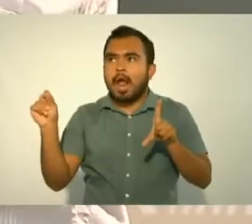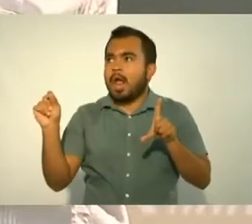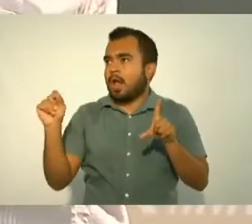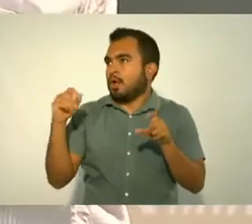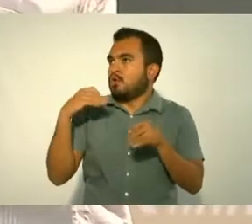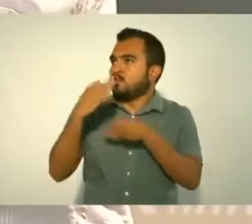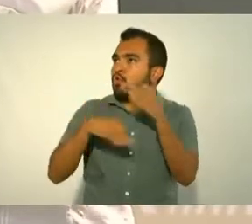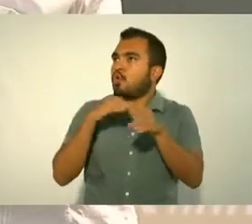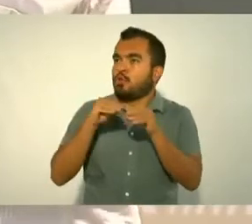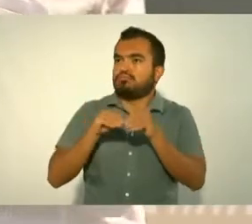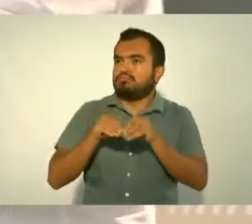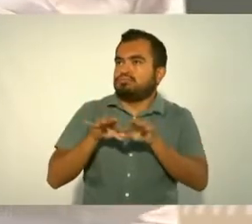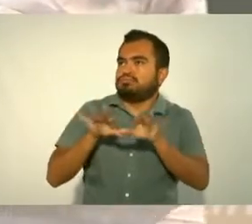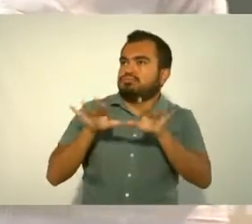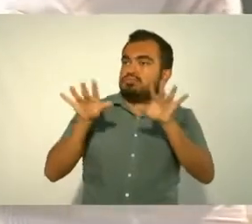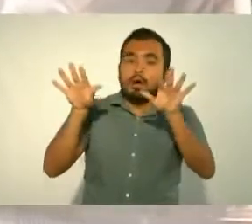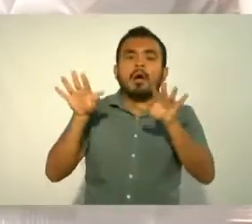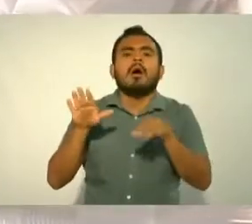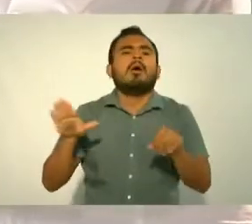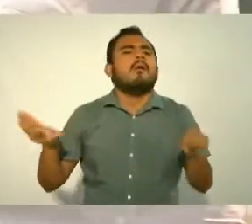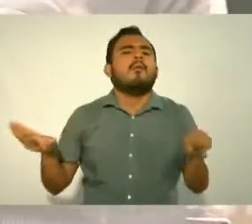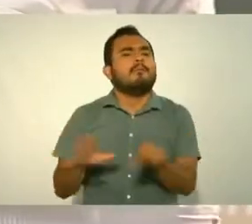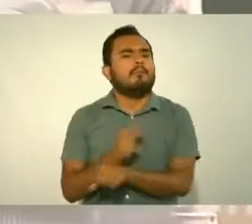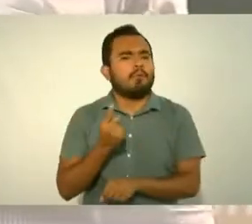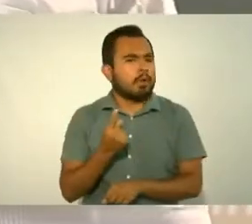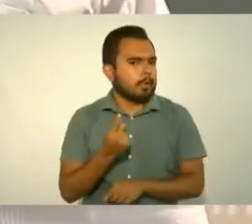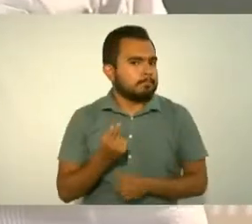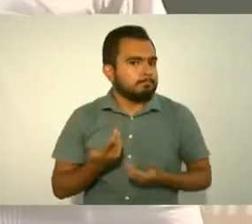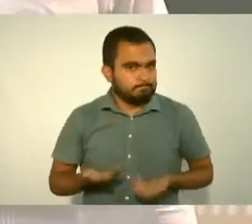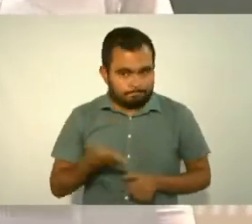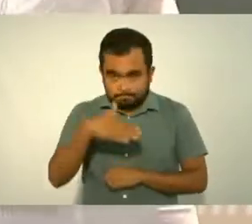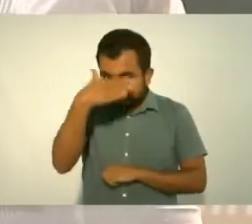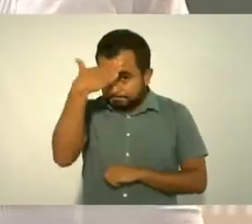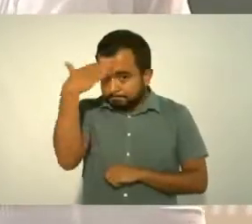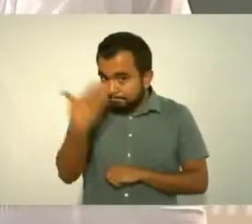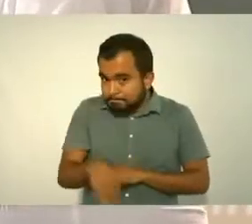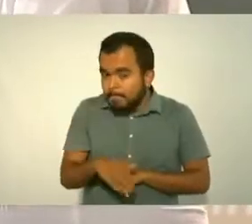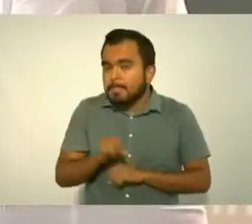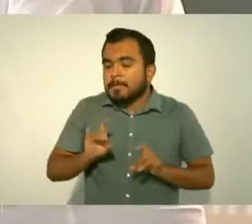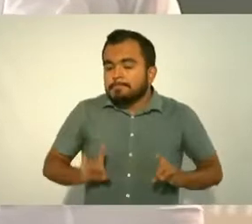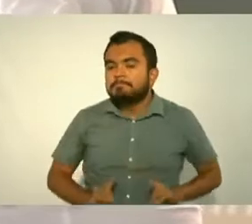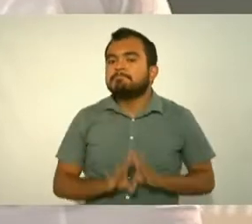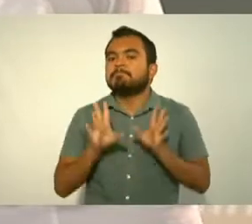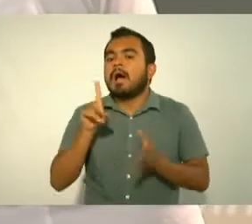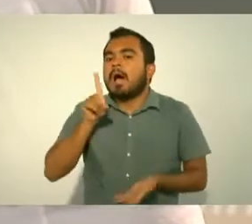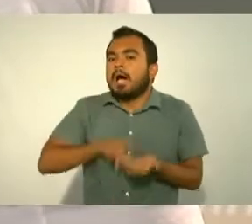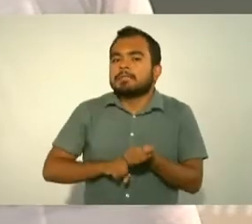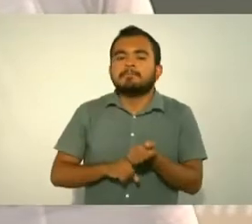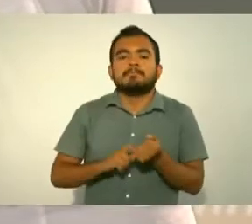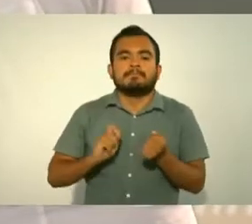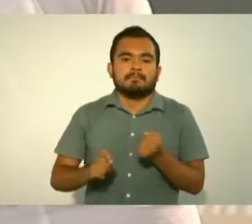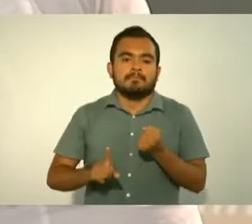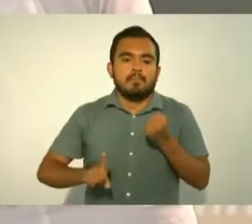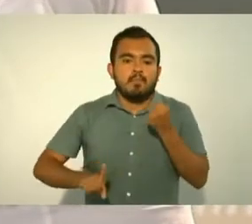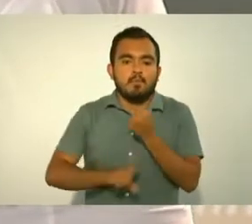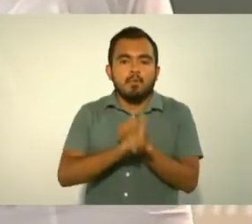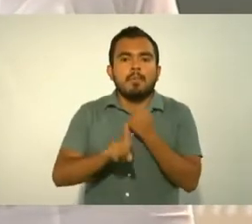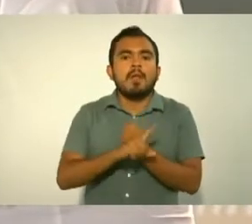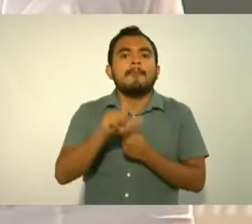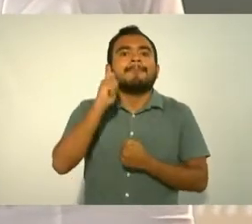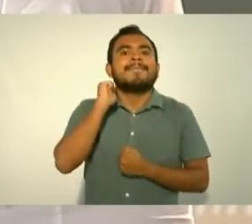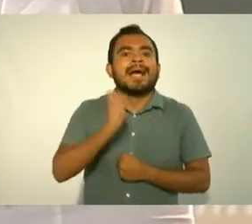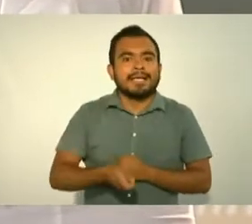Porque tenemos que hacerle frente al problema de la inflación,